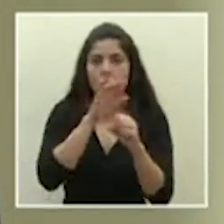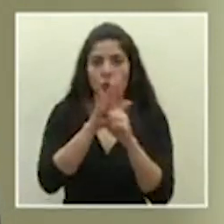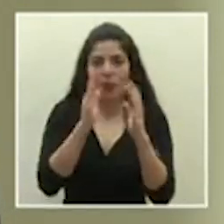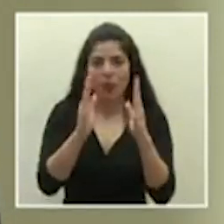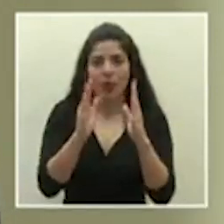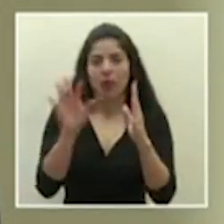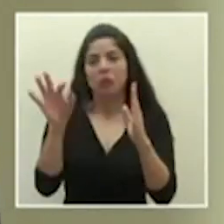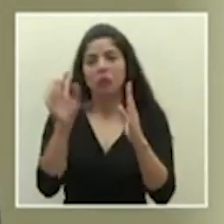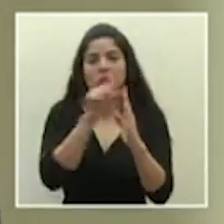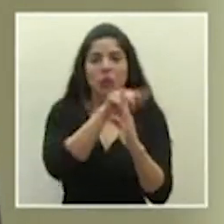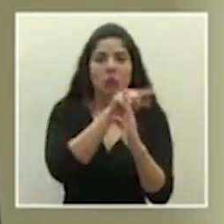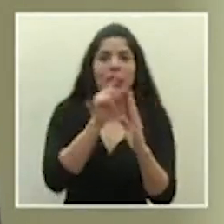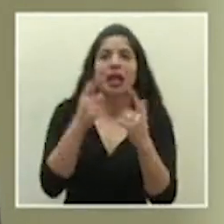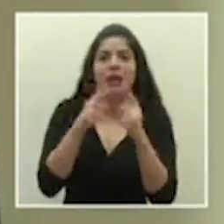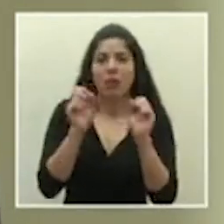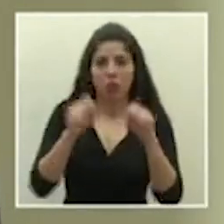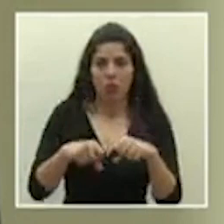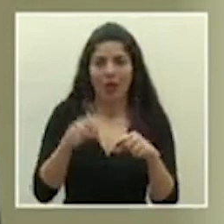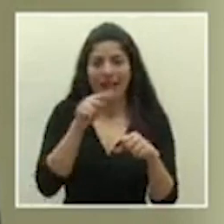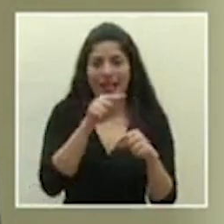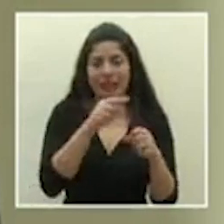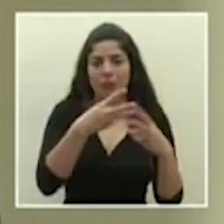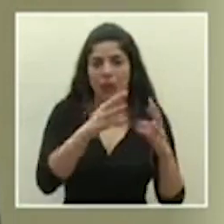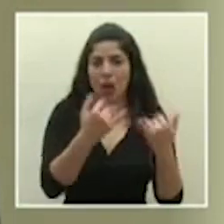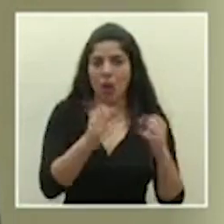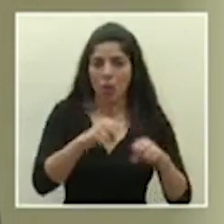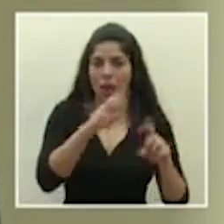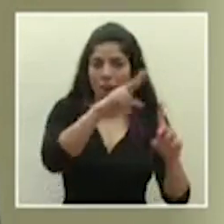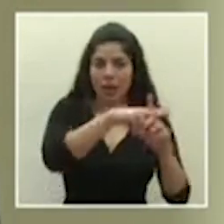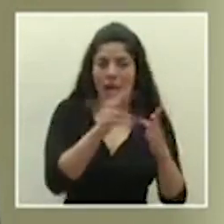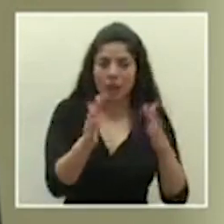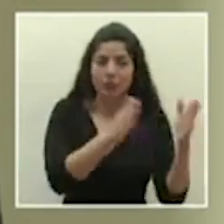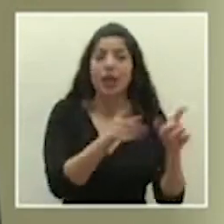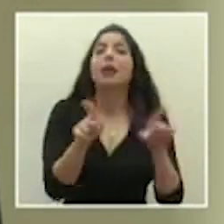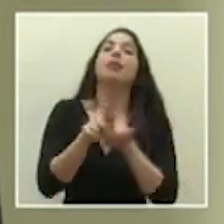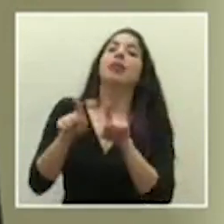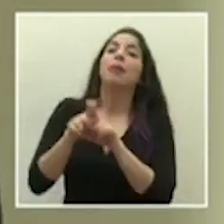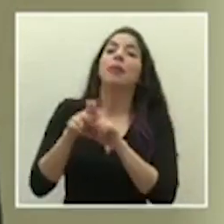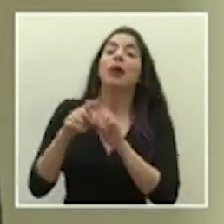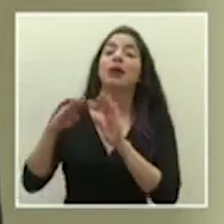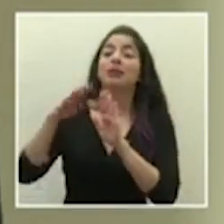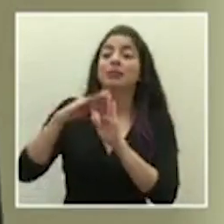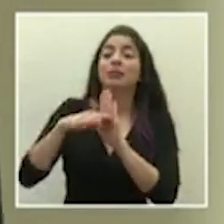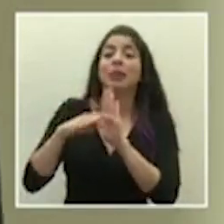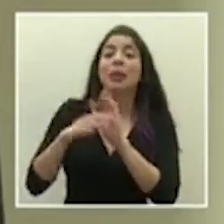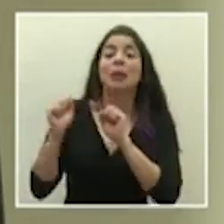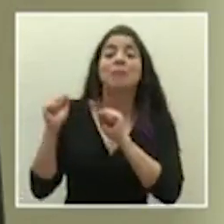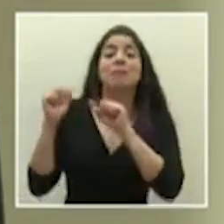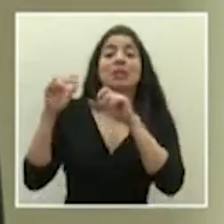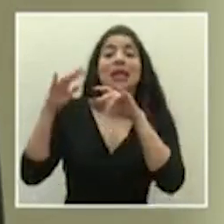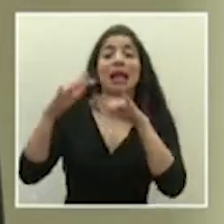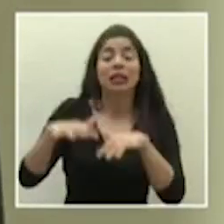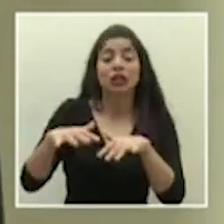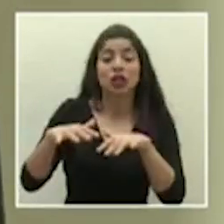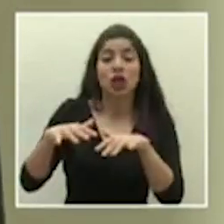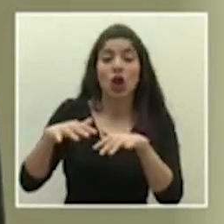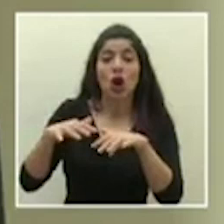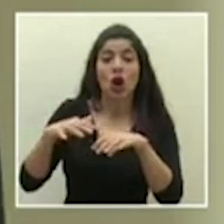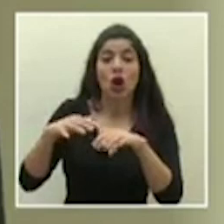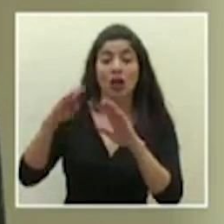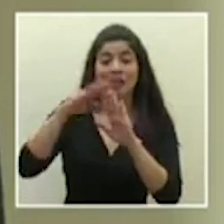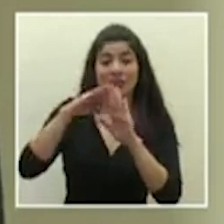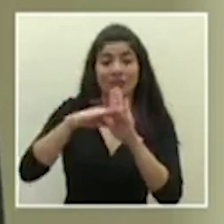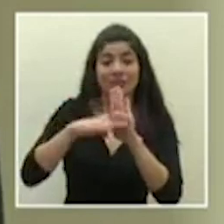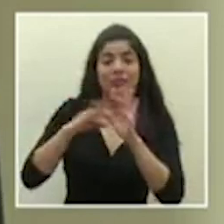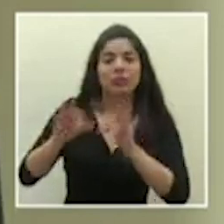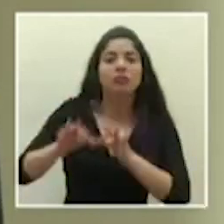el anuncio de que se prorrogan las medidas migratorias hasta el 30